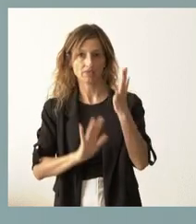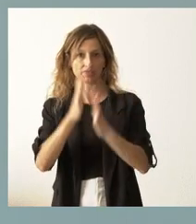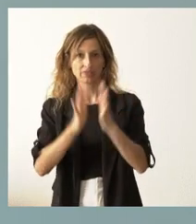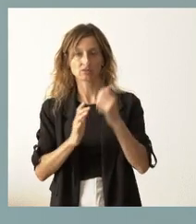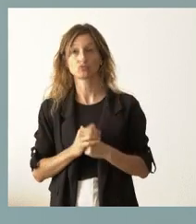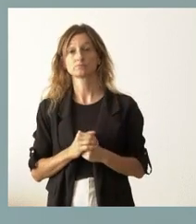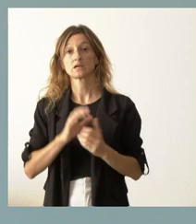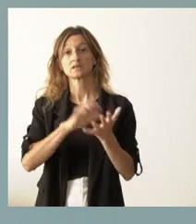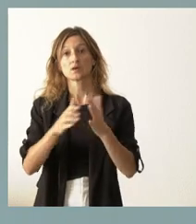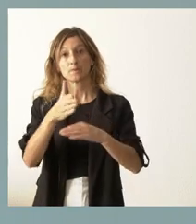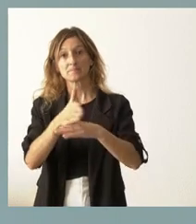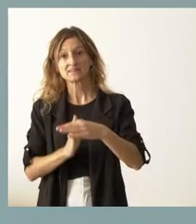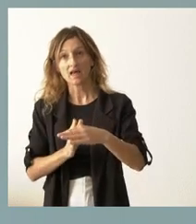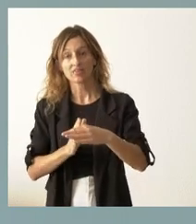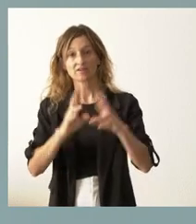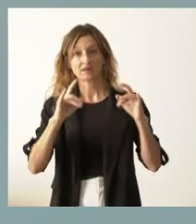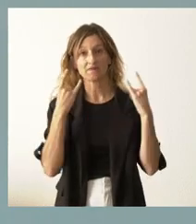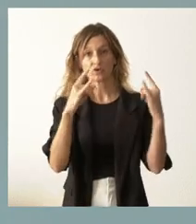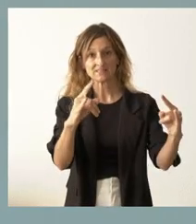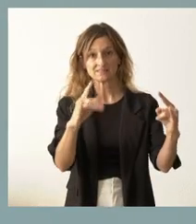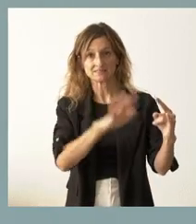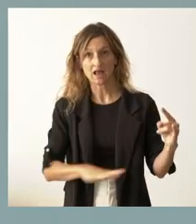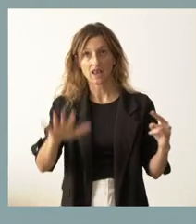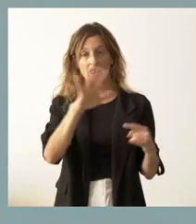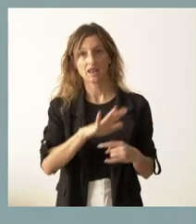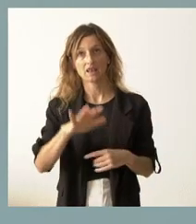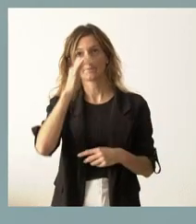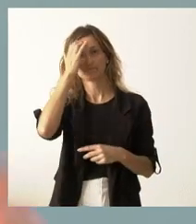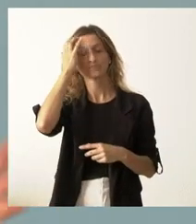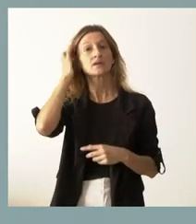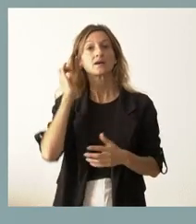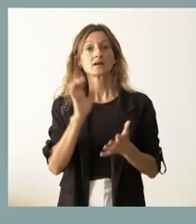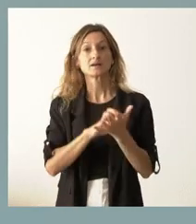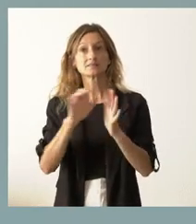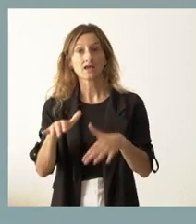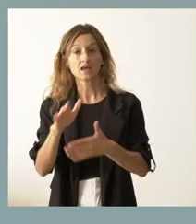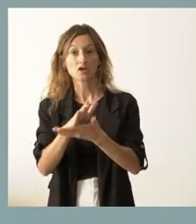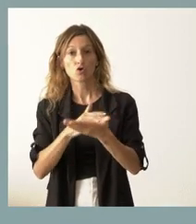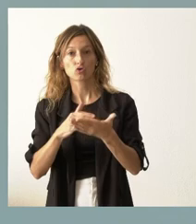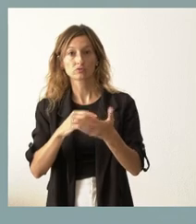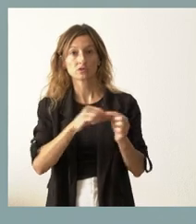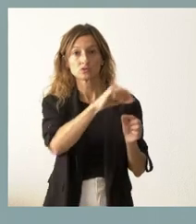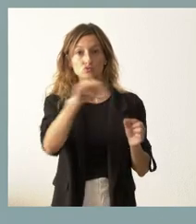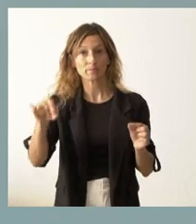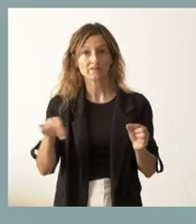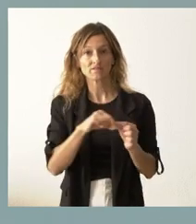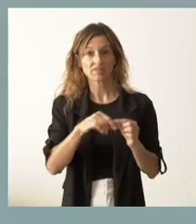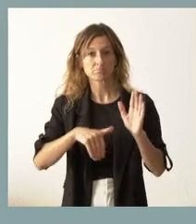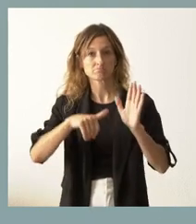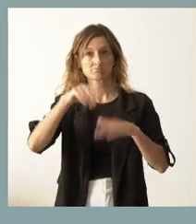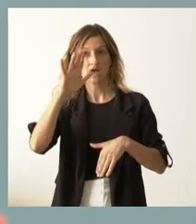casi la mitad de su superficie es superficie forestal. No siempre lo ponemos en valor. Somos la comunidad autónoma que tiene más superficie forestal dentro del contexto